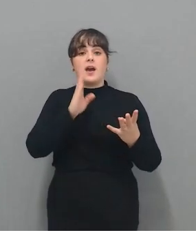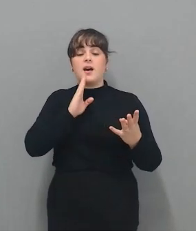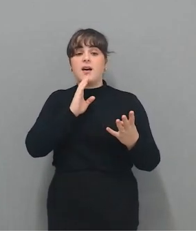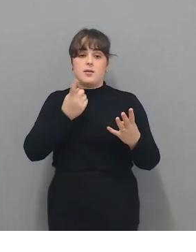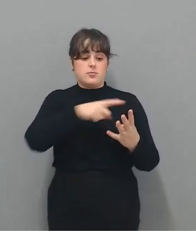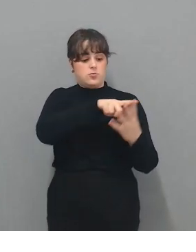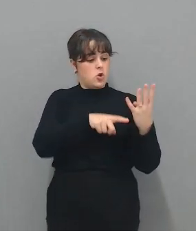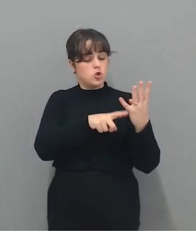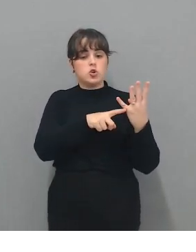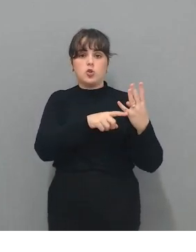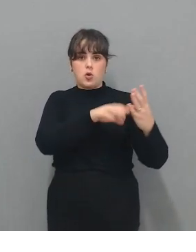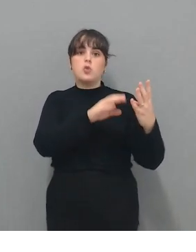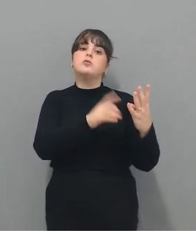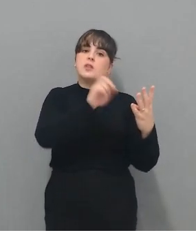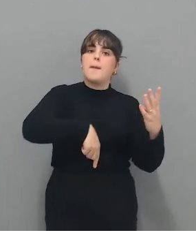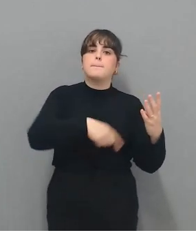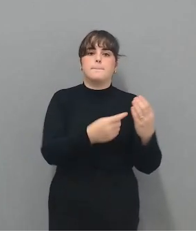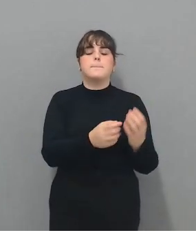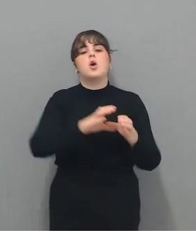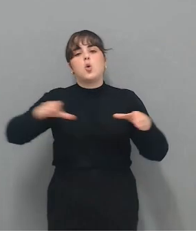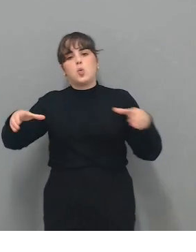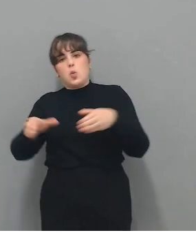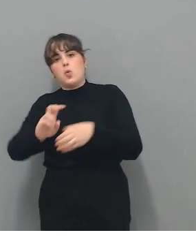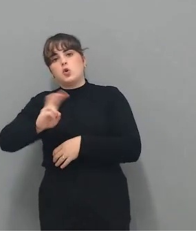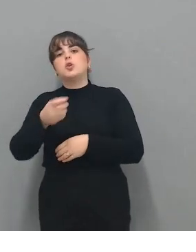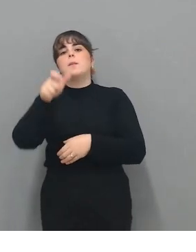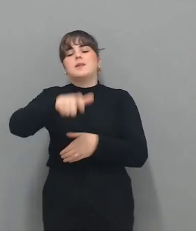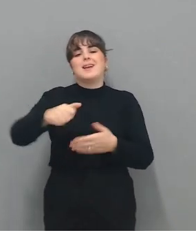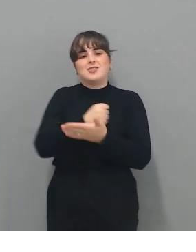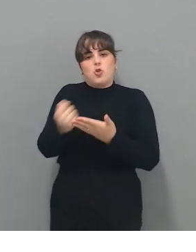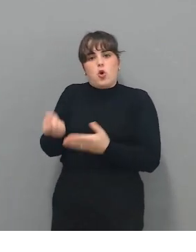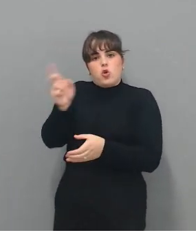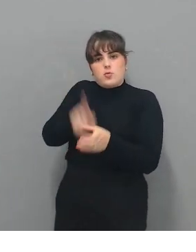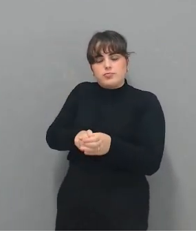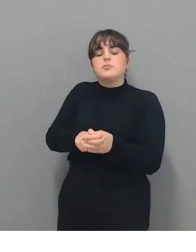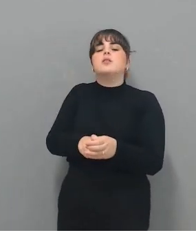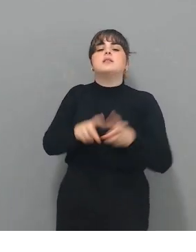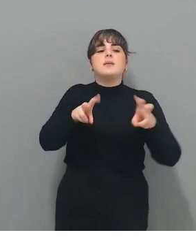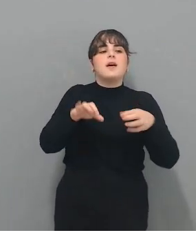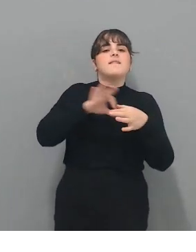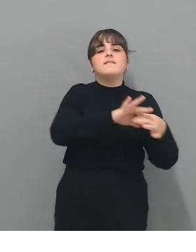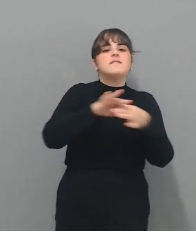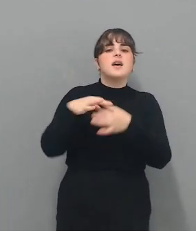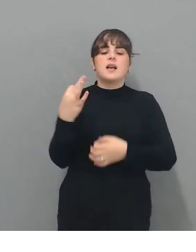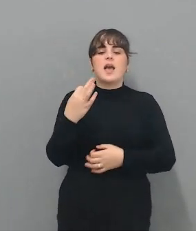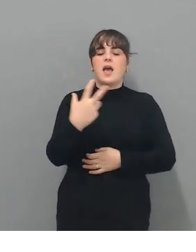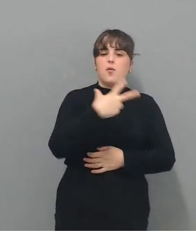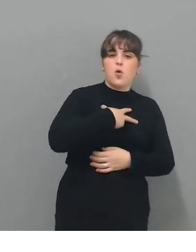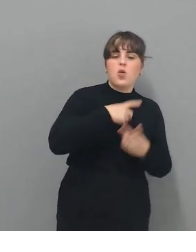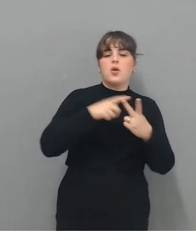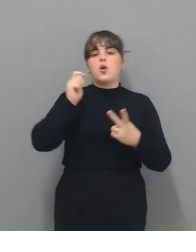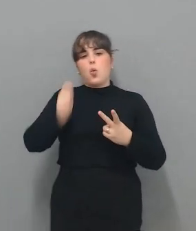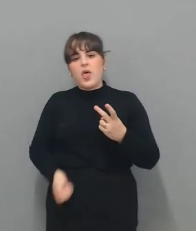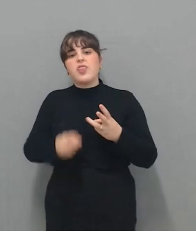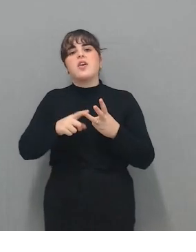hay un gran equipo y hay muchos asociados, tanto del ámbito de la abogacía, como jueces, como fiscales,